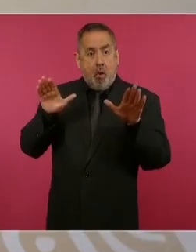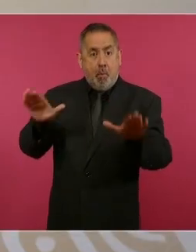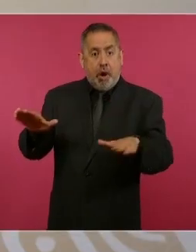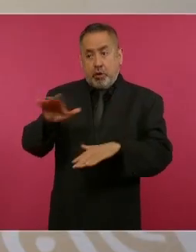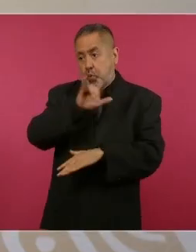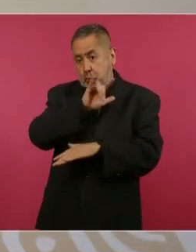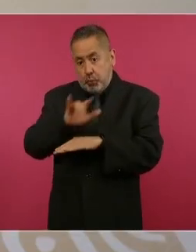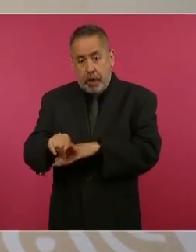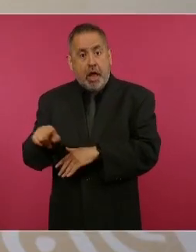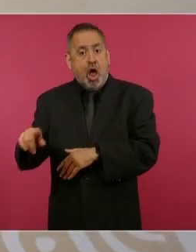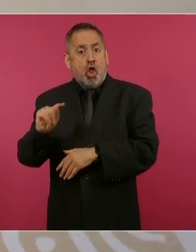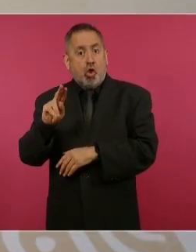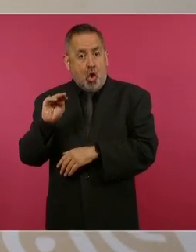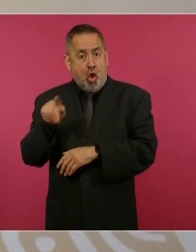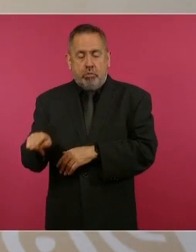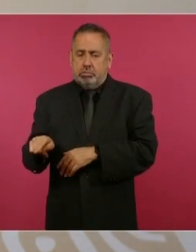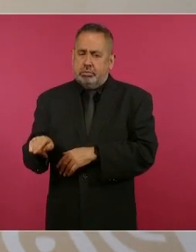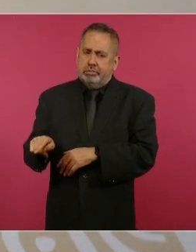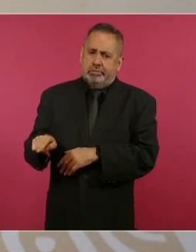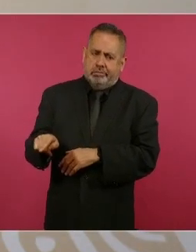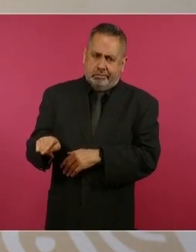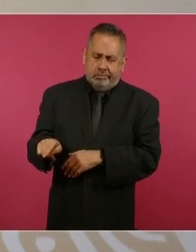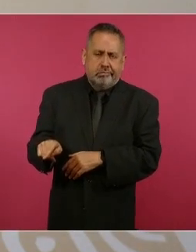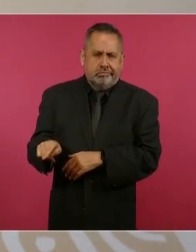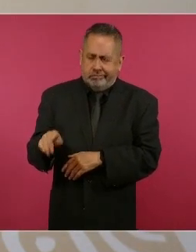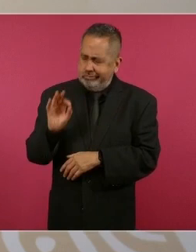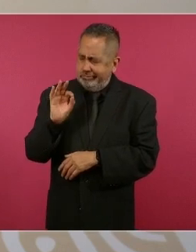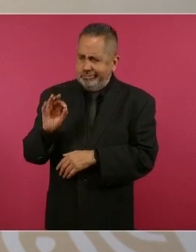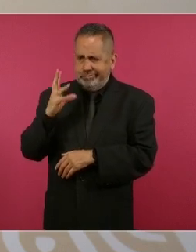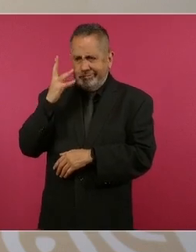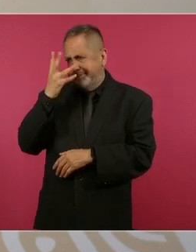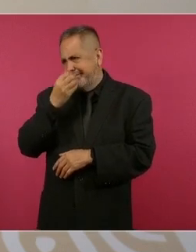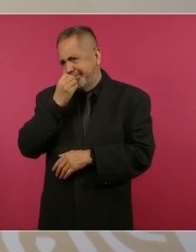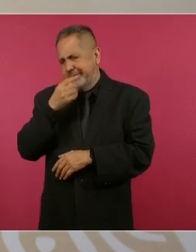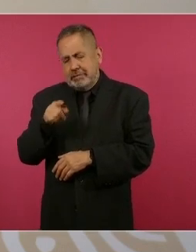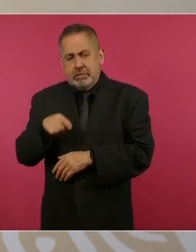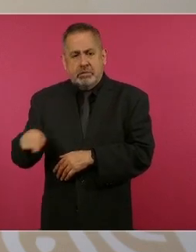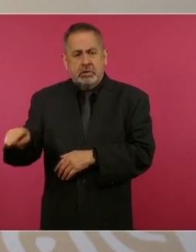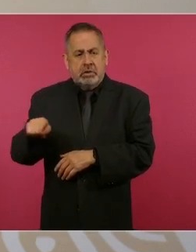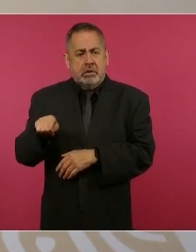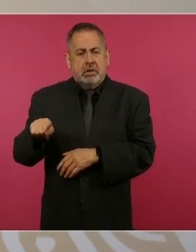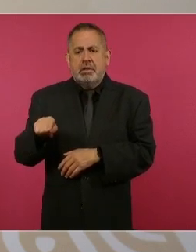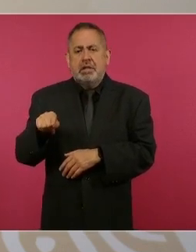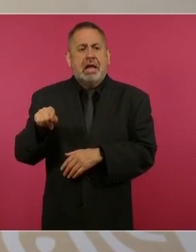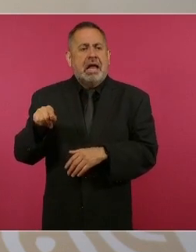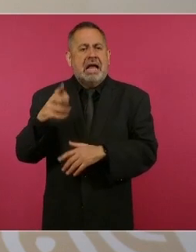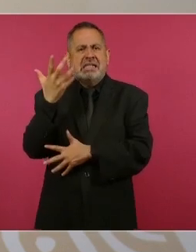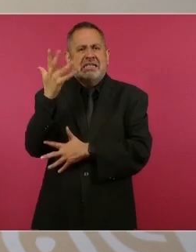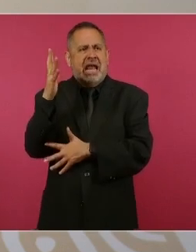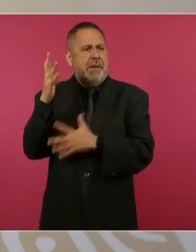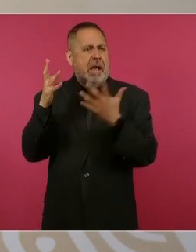bellísimo, el aeropuerto de la selva.